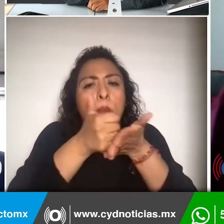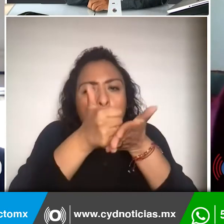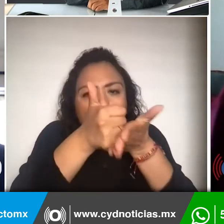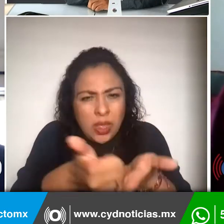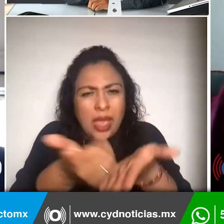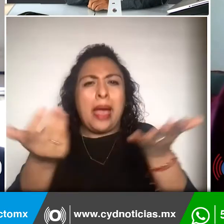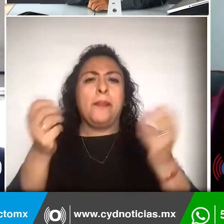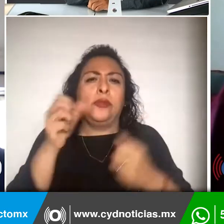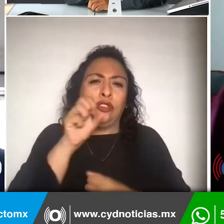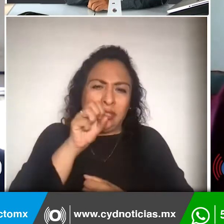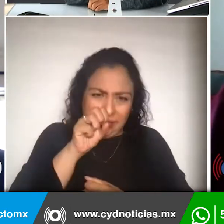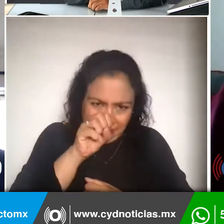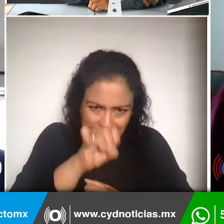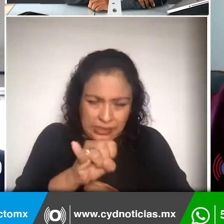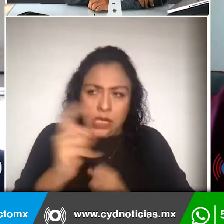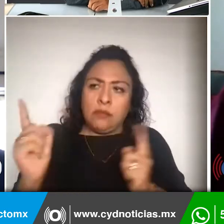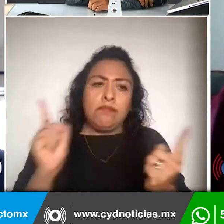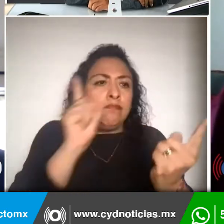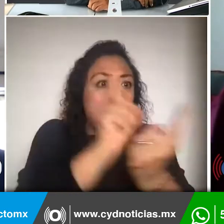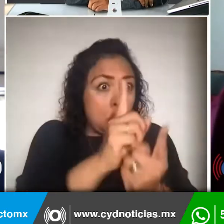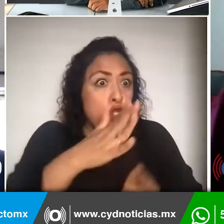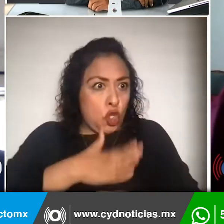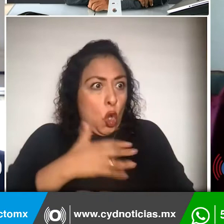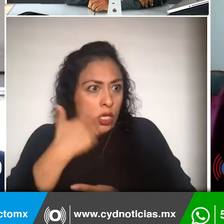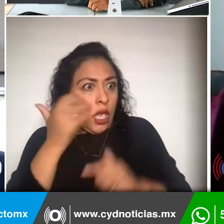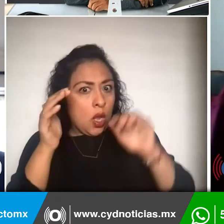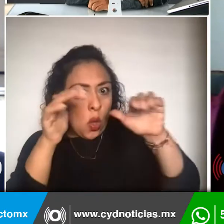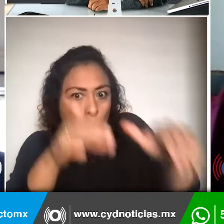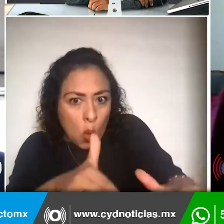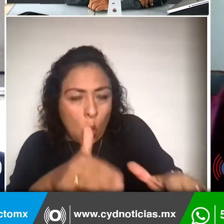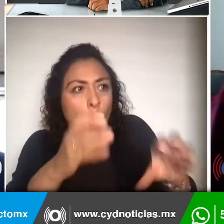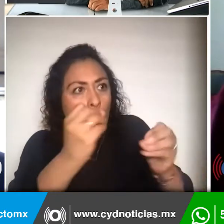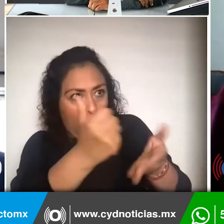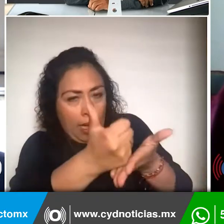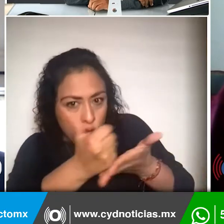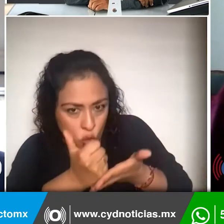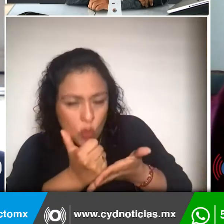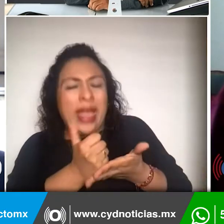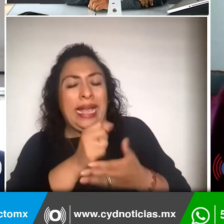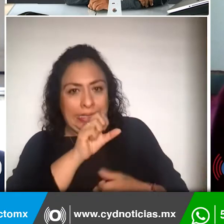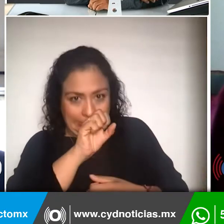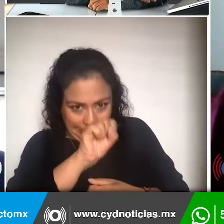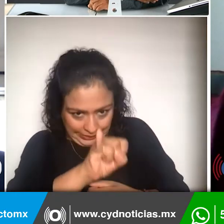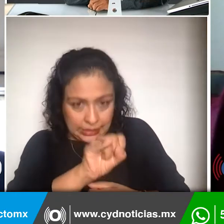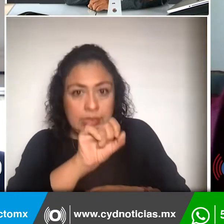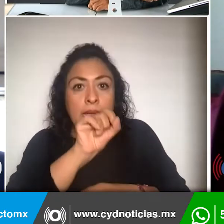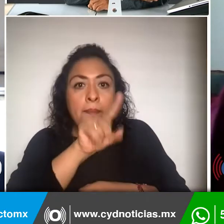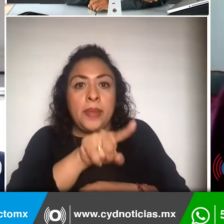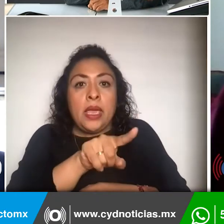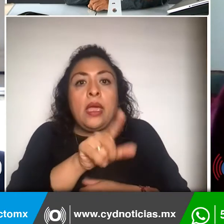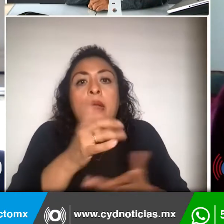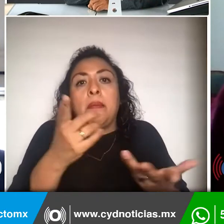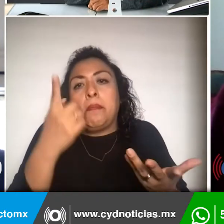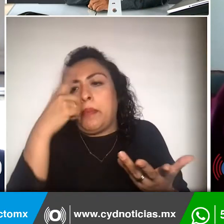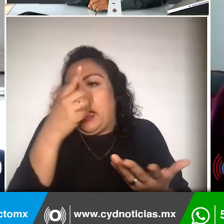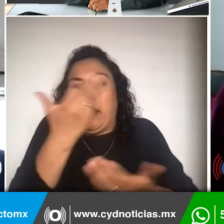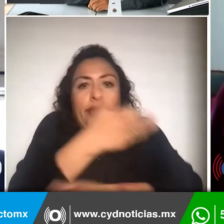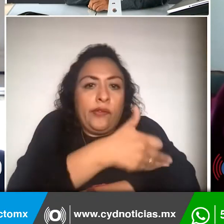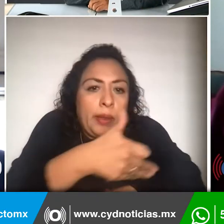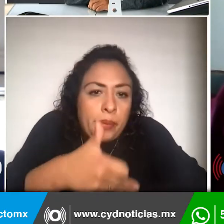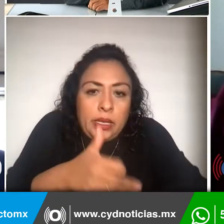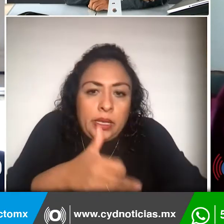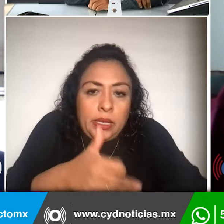porque tenga algún caso, porque pueda recibir ayuda profesional para algún familiar, para algún, no sé,